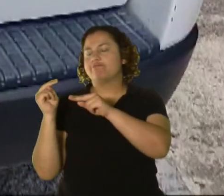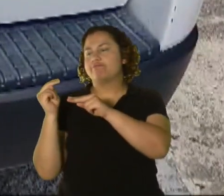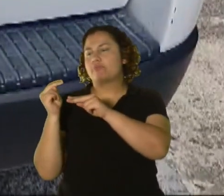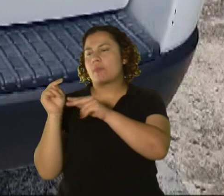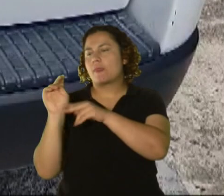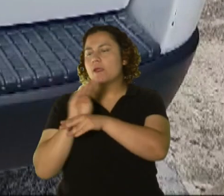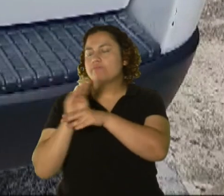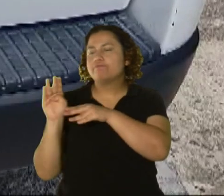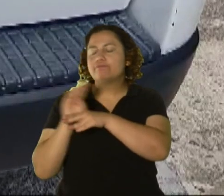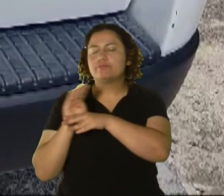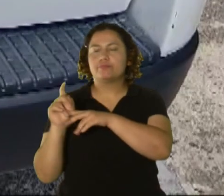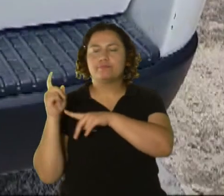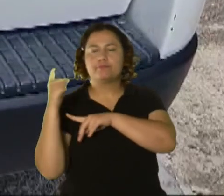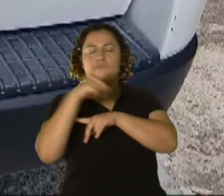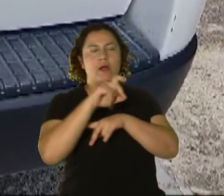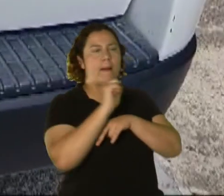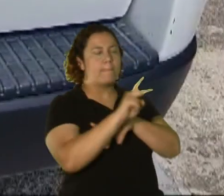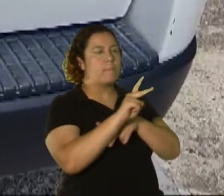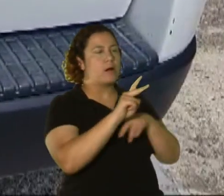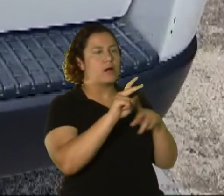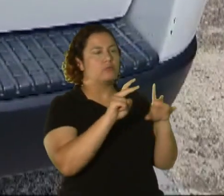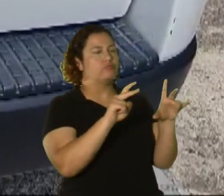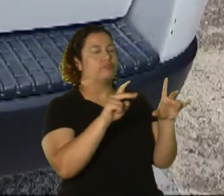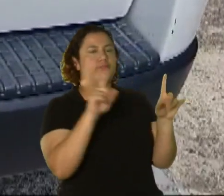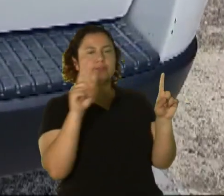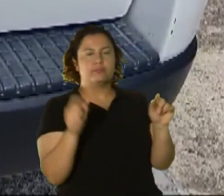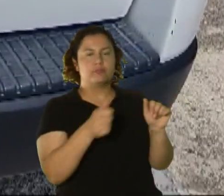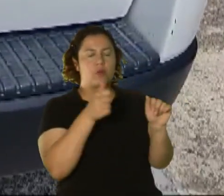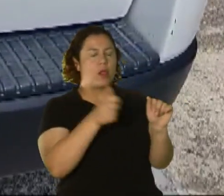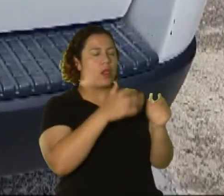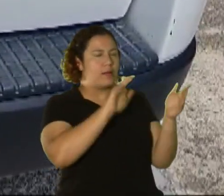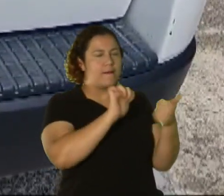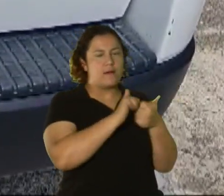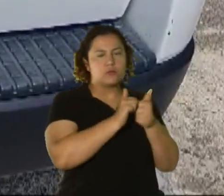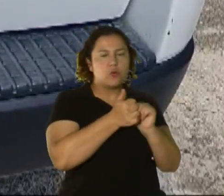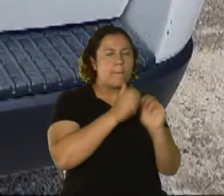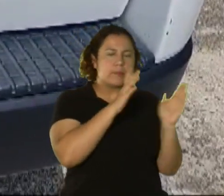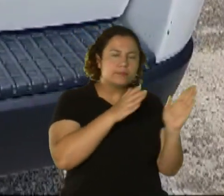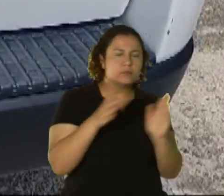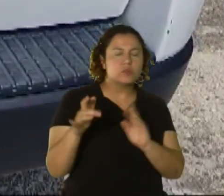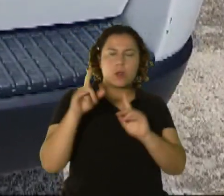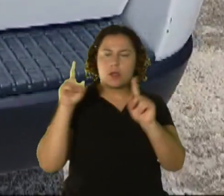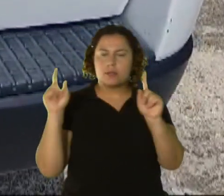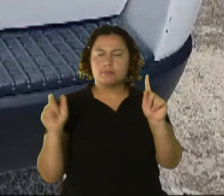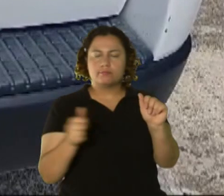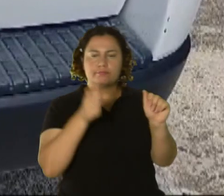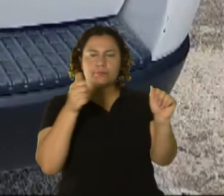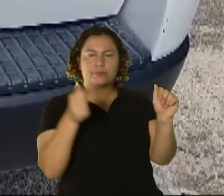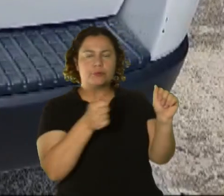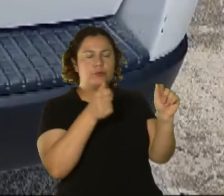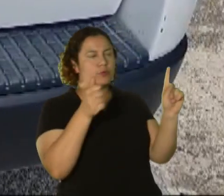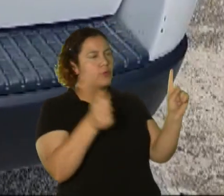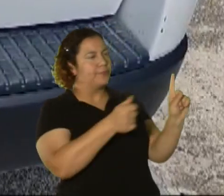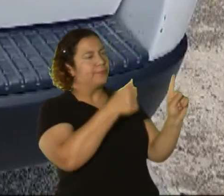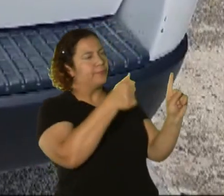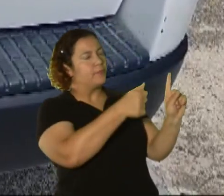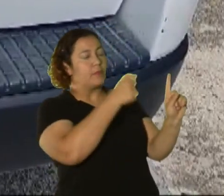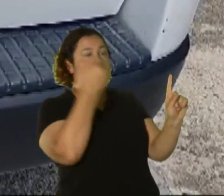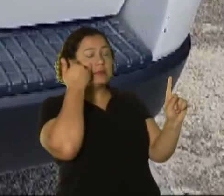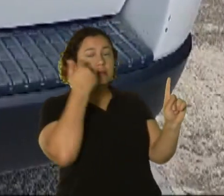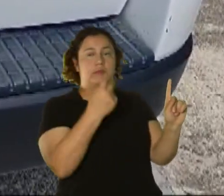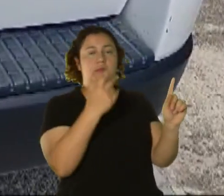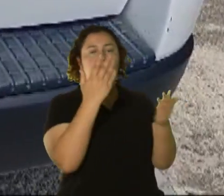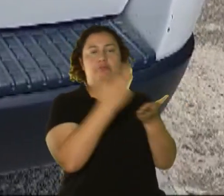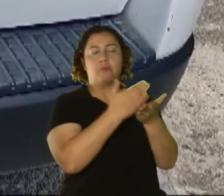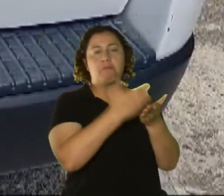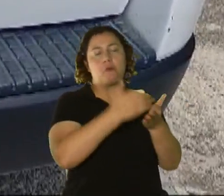es lo que ocurre? Que estas personas, de la manera en que se organizan, una vez siguen a estas personas, si estas personas se detienen en